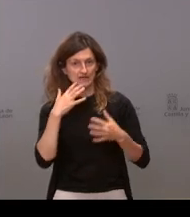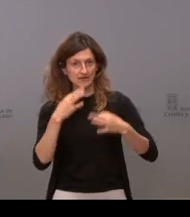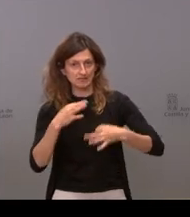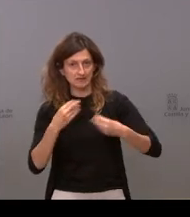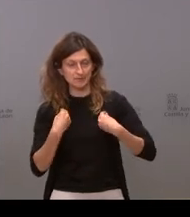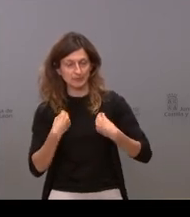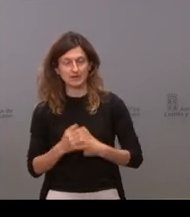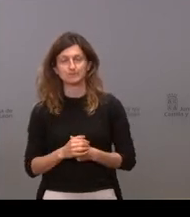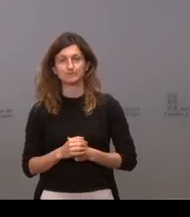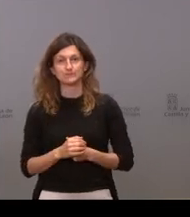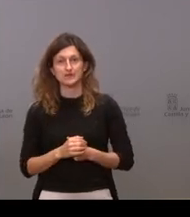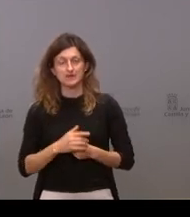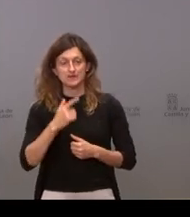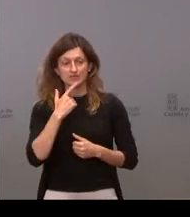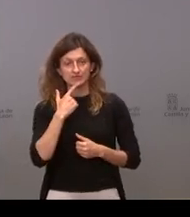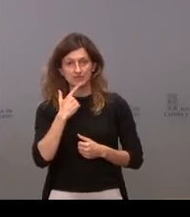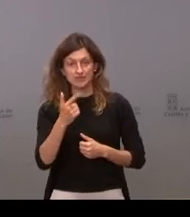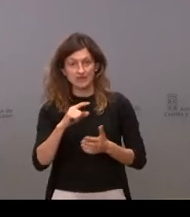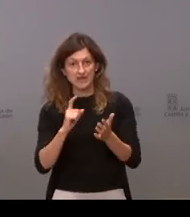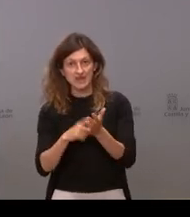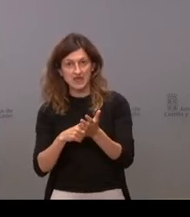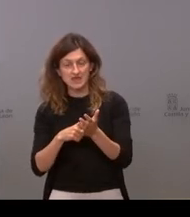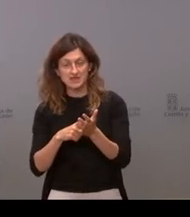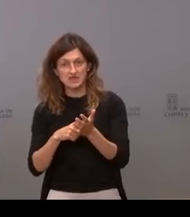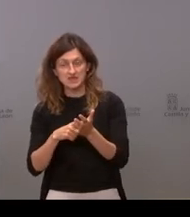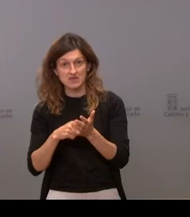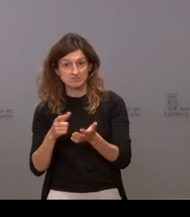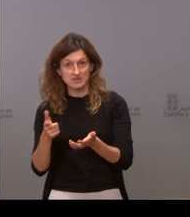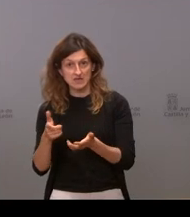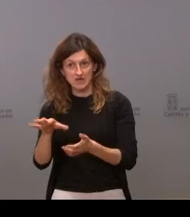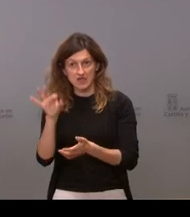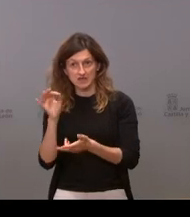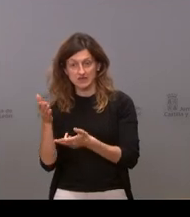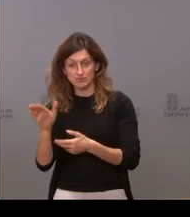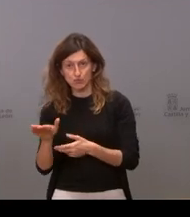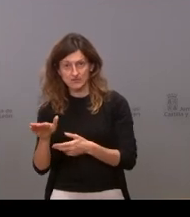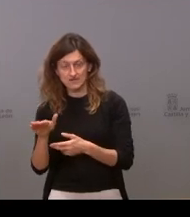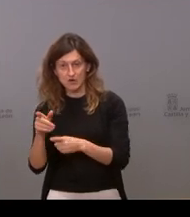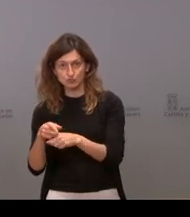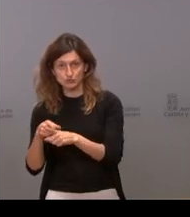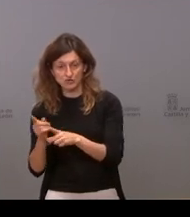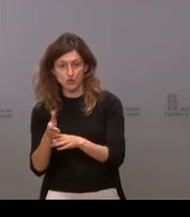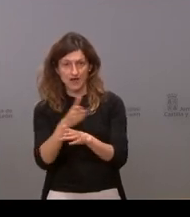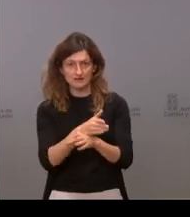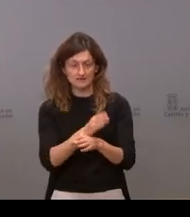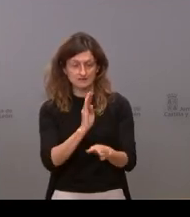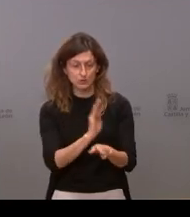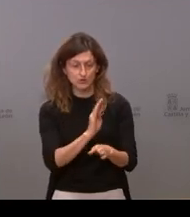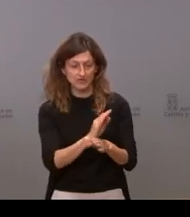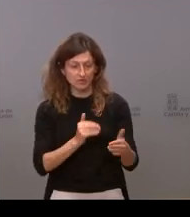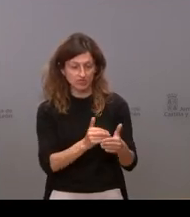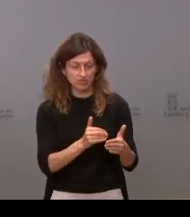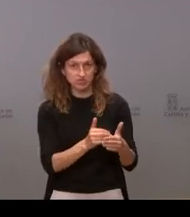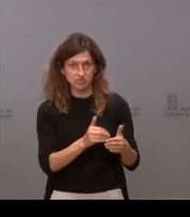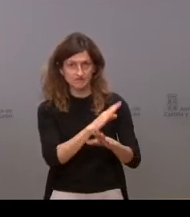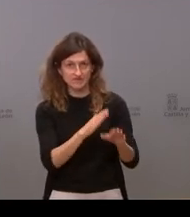ha dicho que bueno que la ley de eutanasia no debería aplicarse sin unos paliativos unos cuidados paliativos de calidad y que nadie tenga que